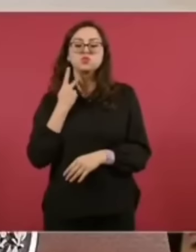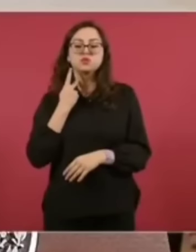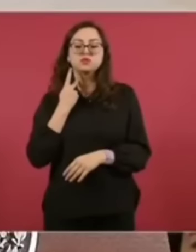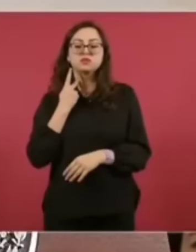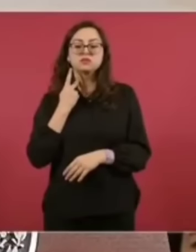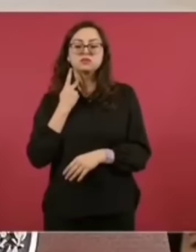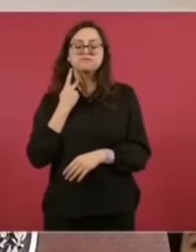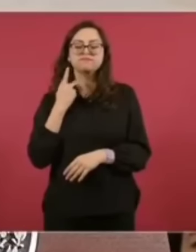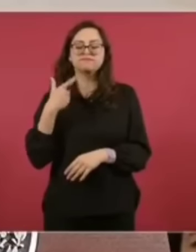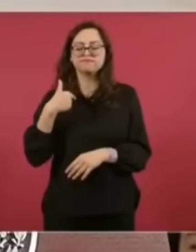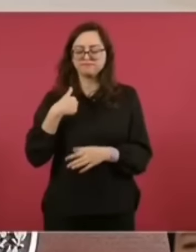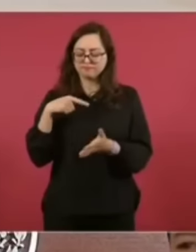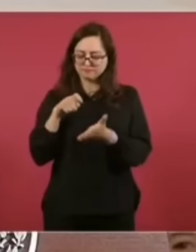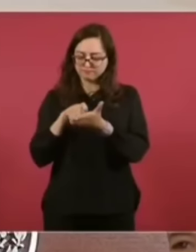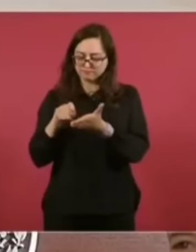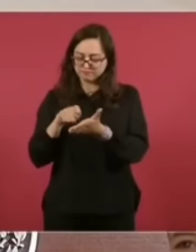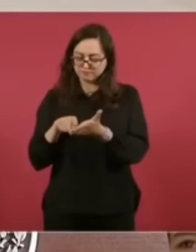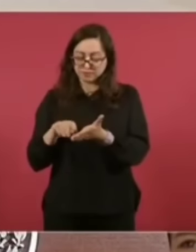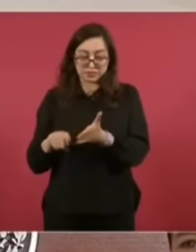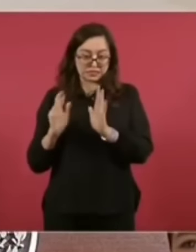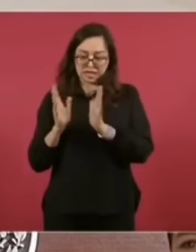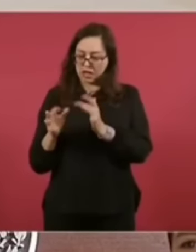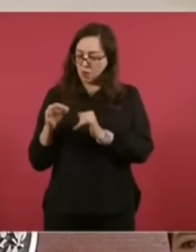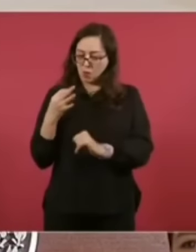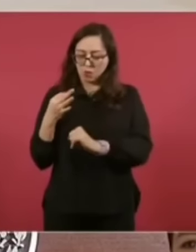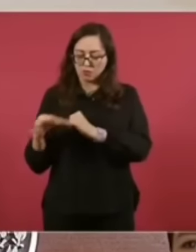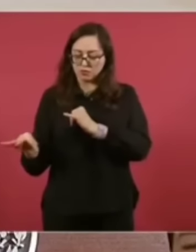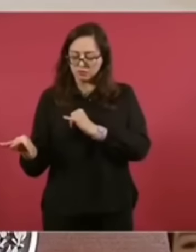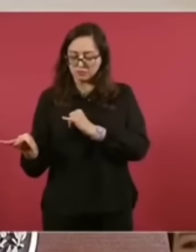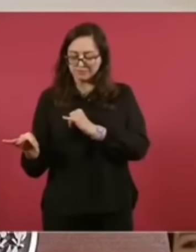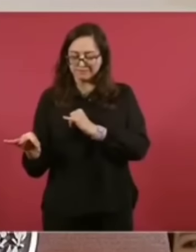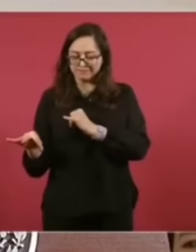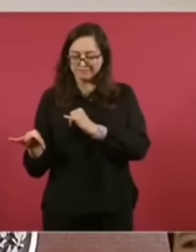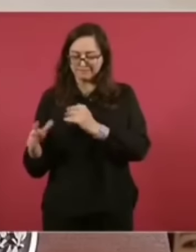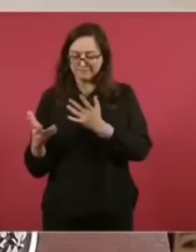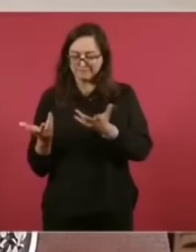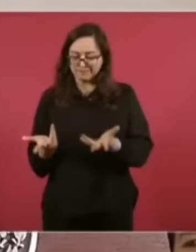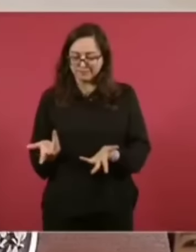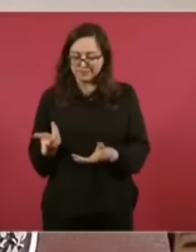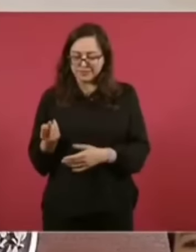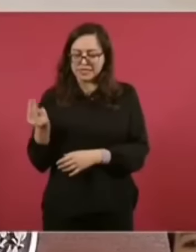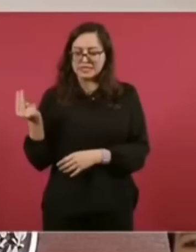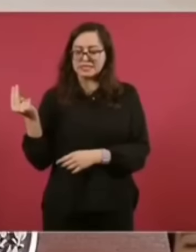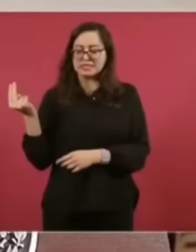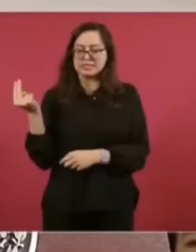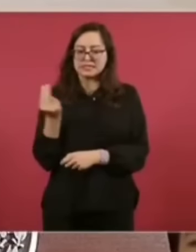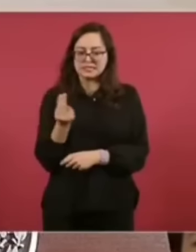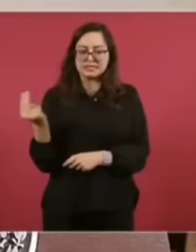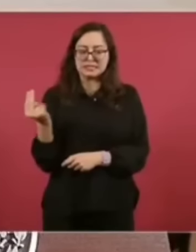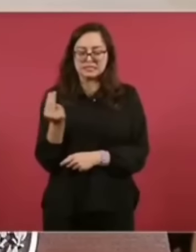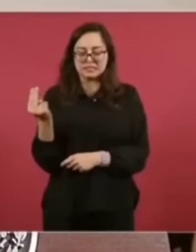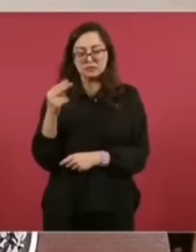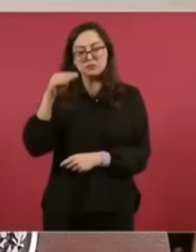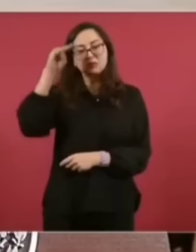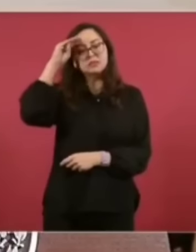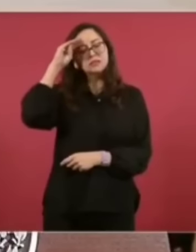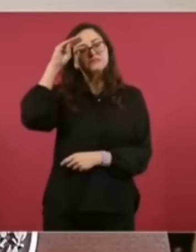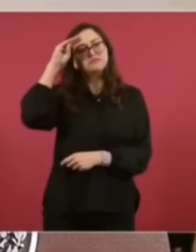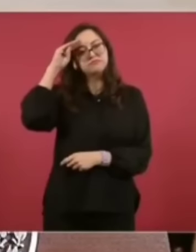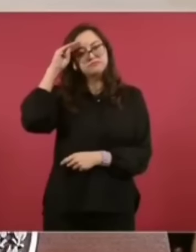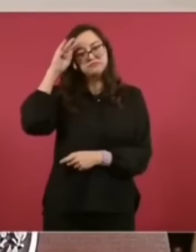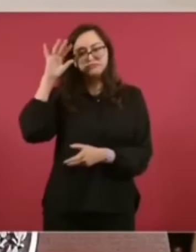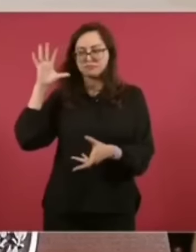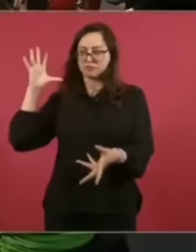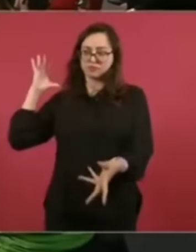reiterar acerca del pasado, para